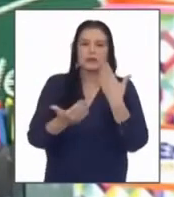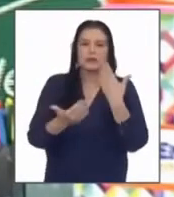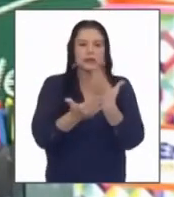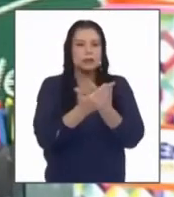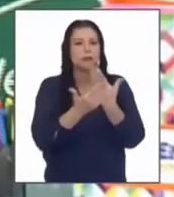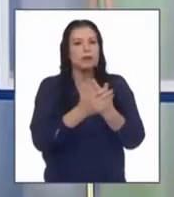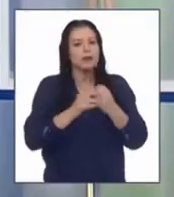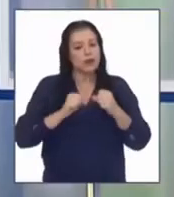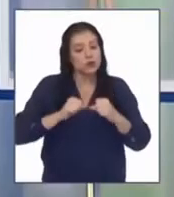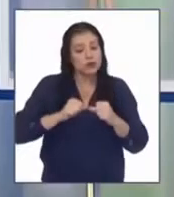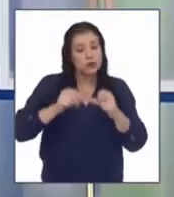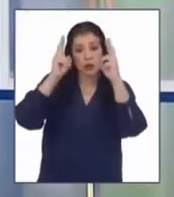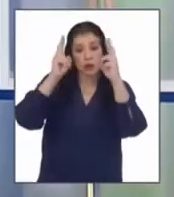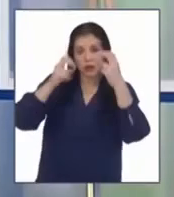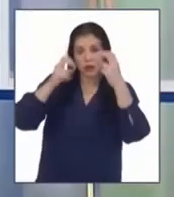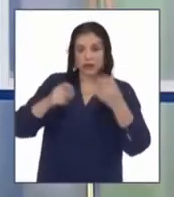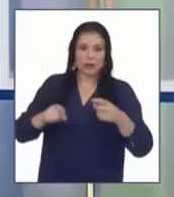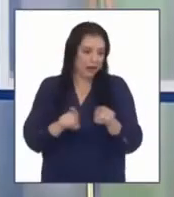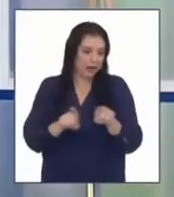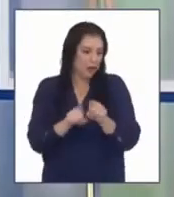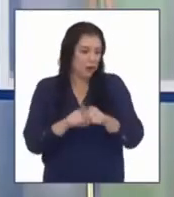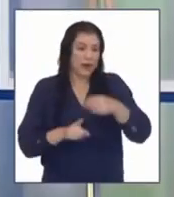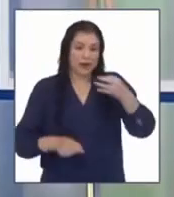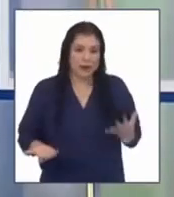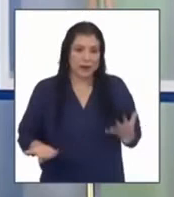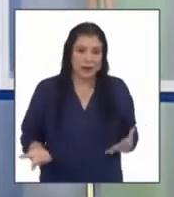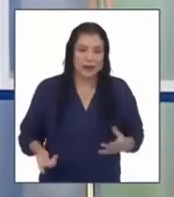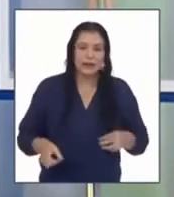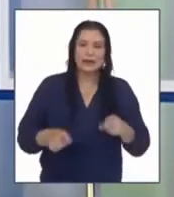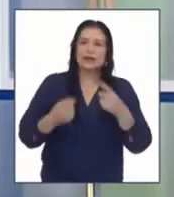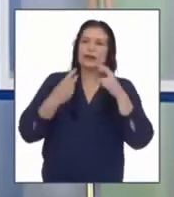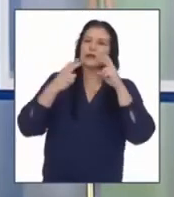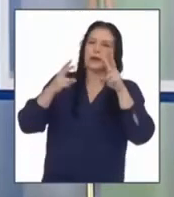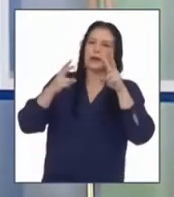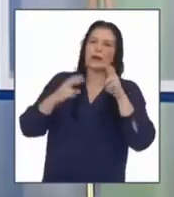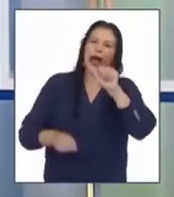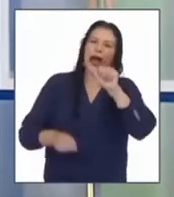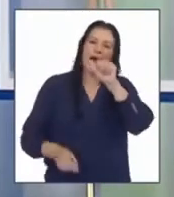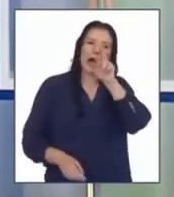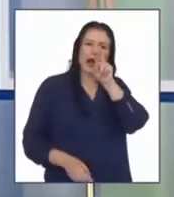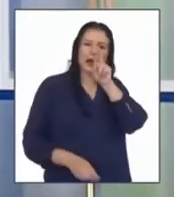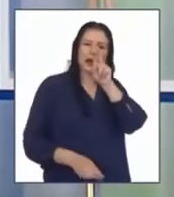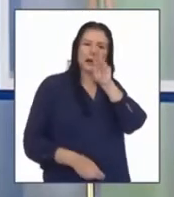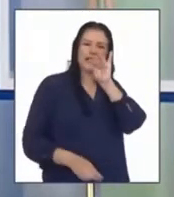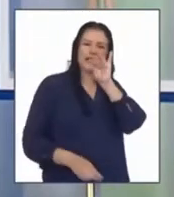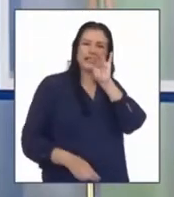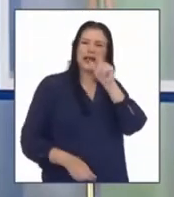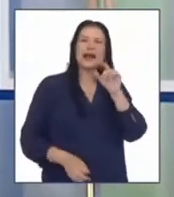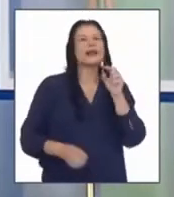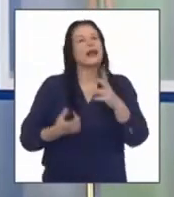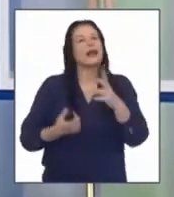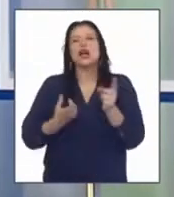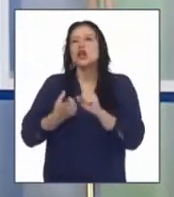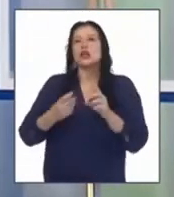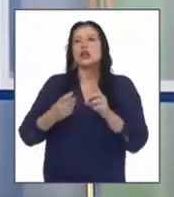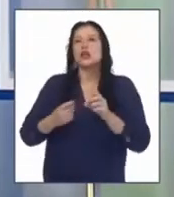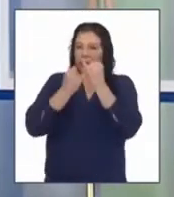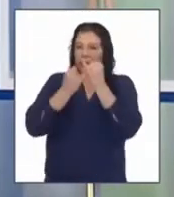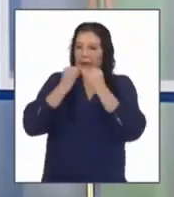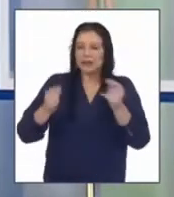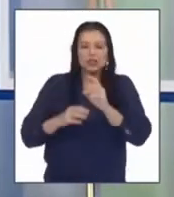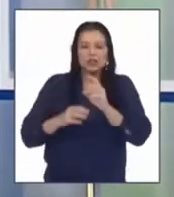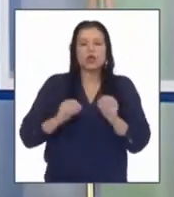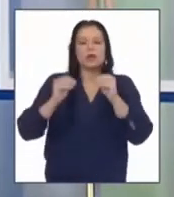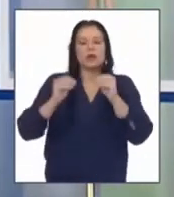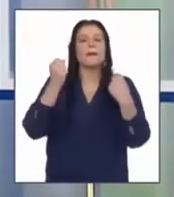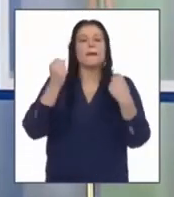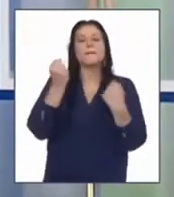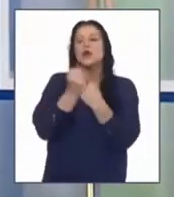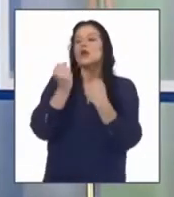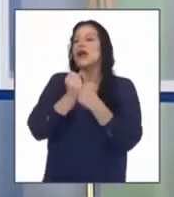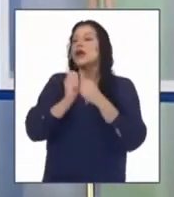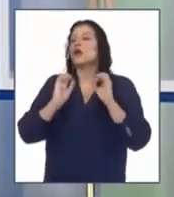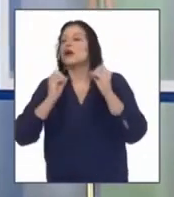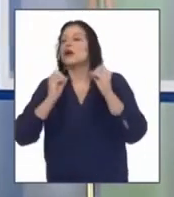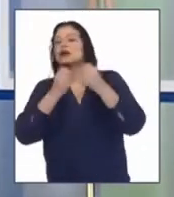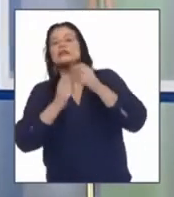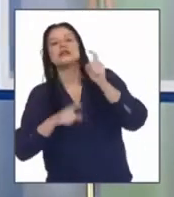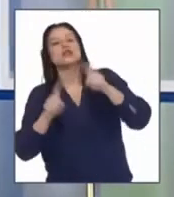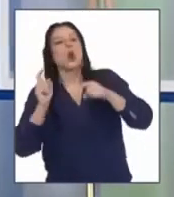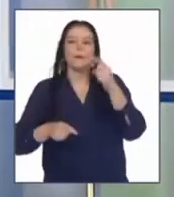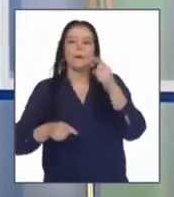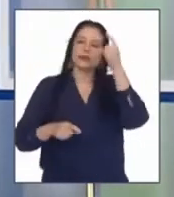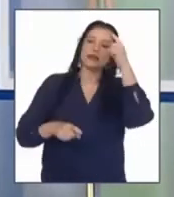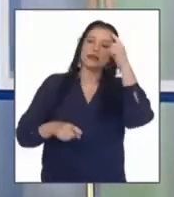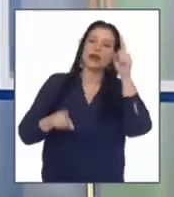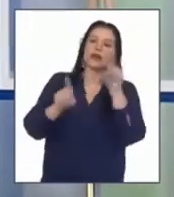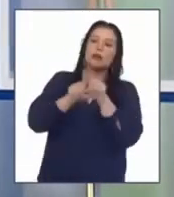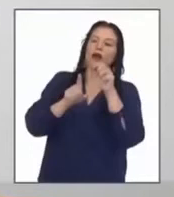continuidad temática se puede decir que también es arbitraria e independiente no manifiesta interés por apoyar a ninguna entidad o estar a favor de